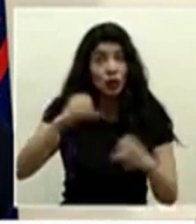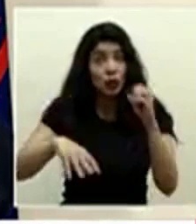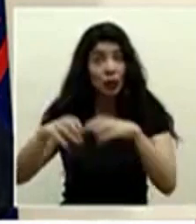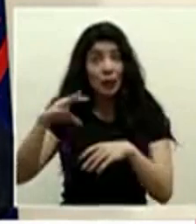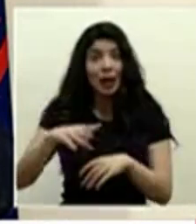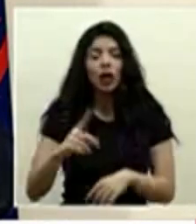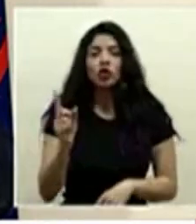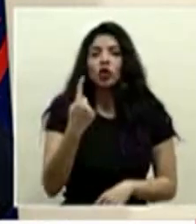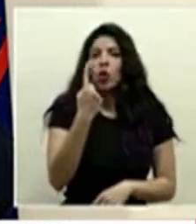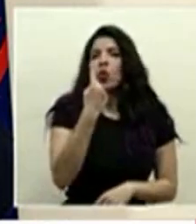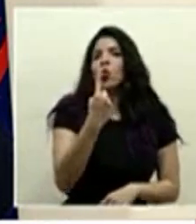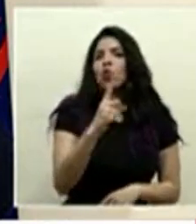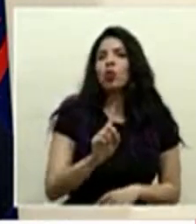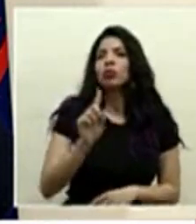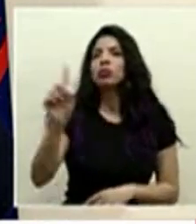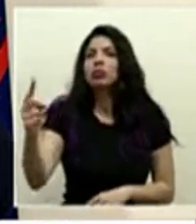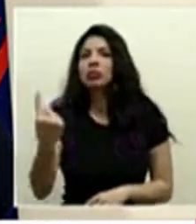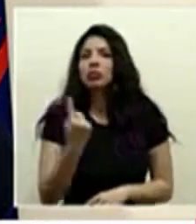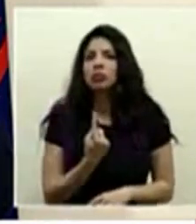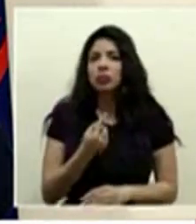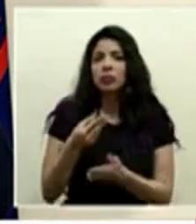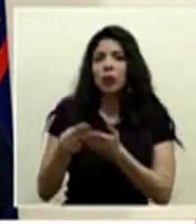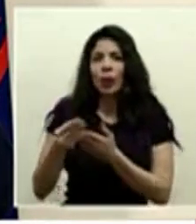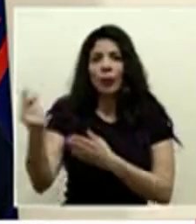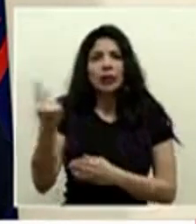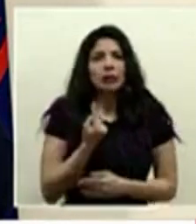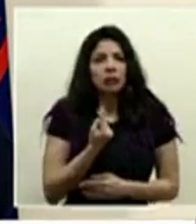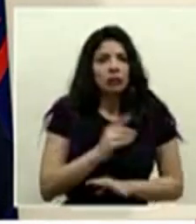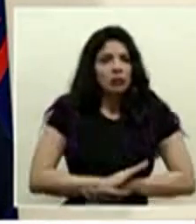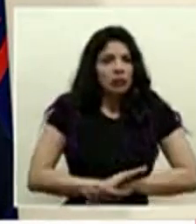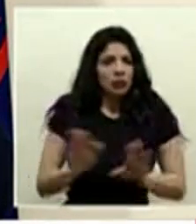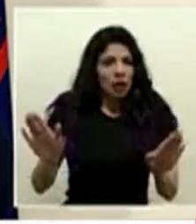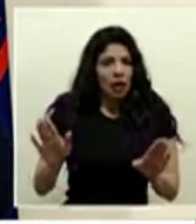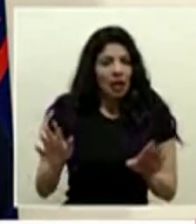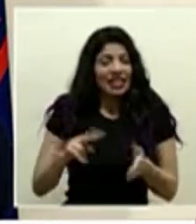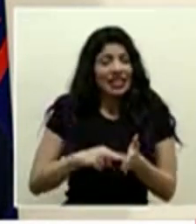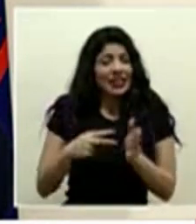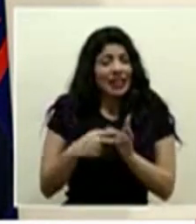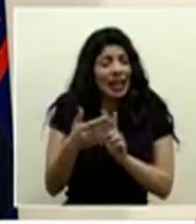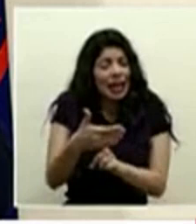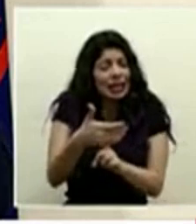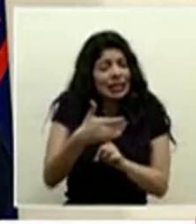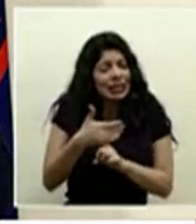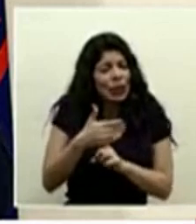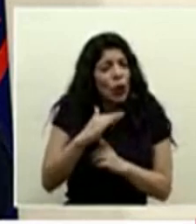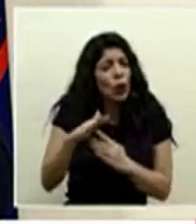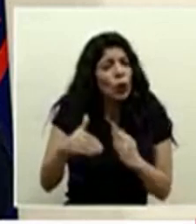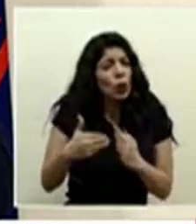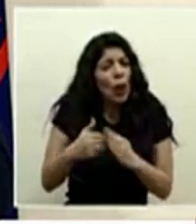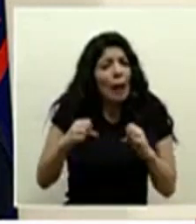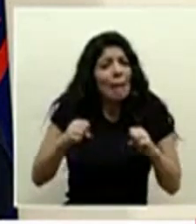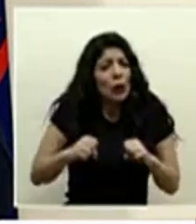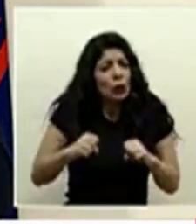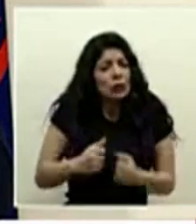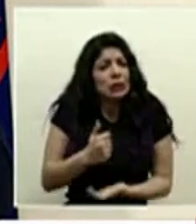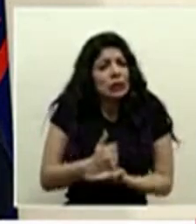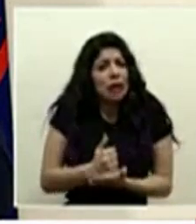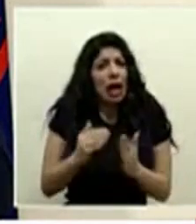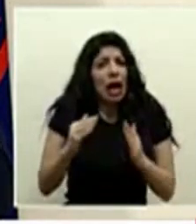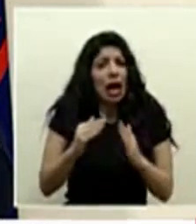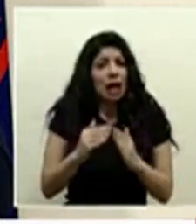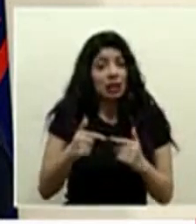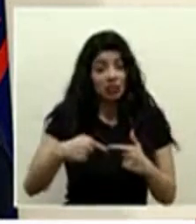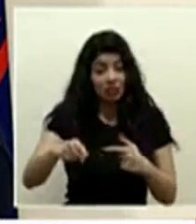que salga una persona y regrese haga sus compras y regrese o sea es aislémonos lo más posible estos no son días